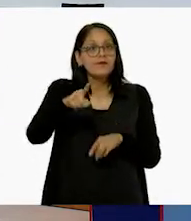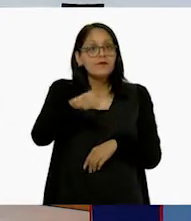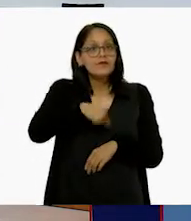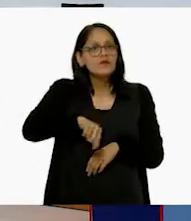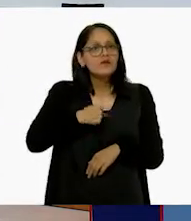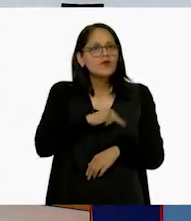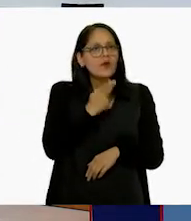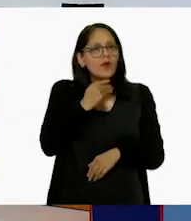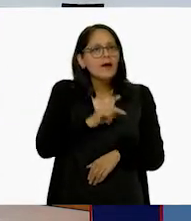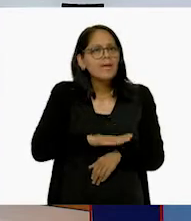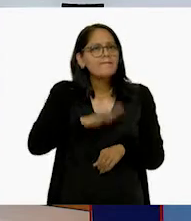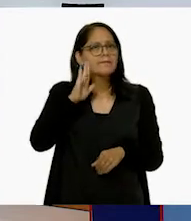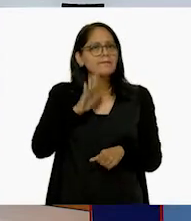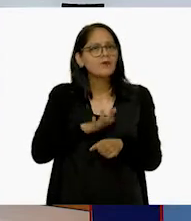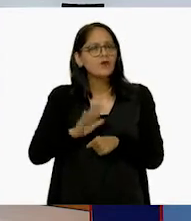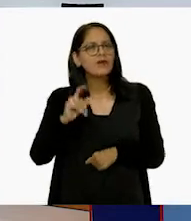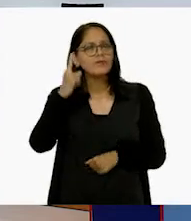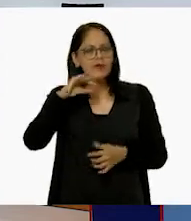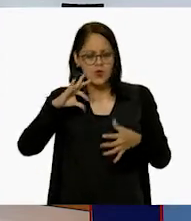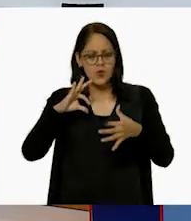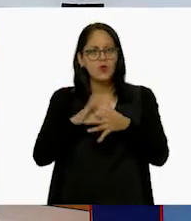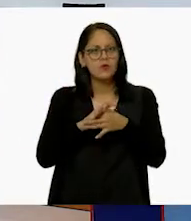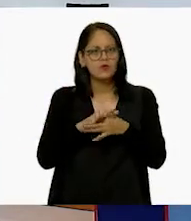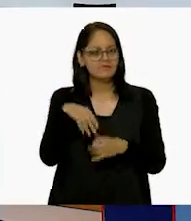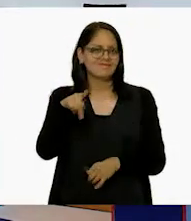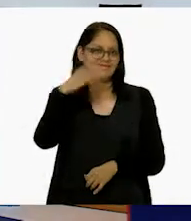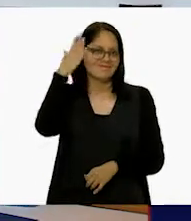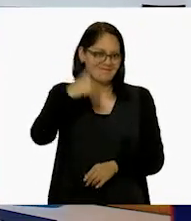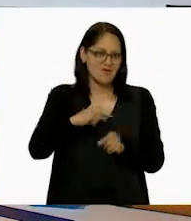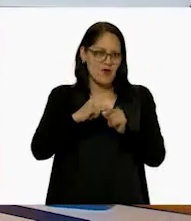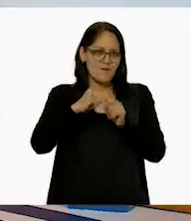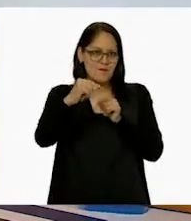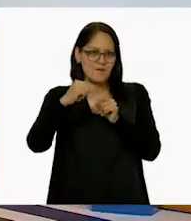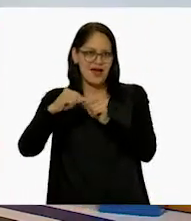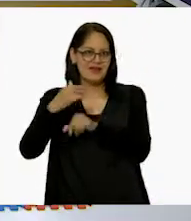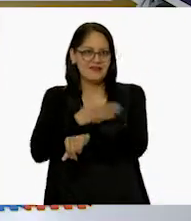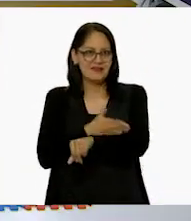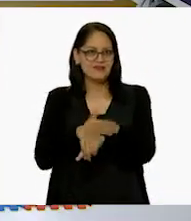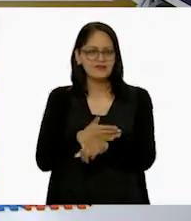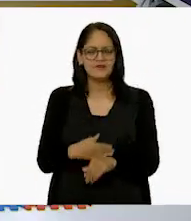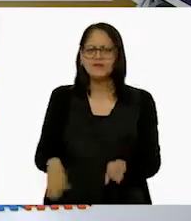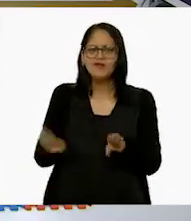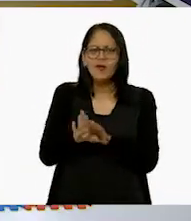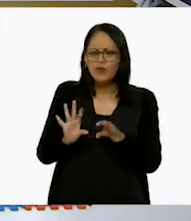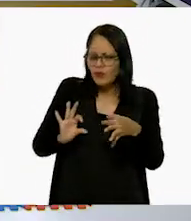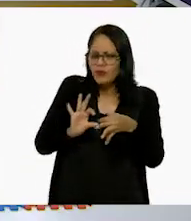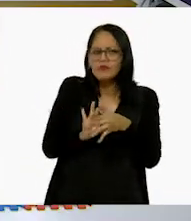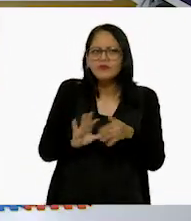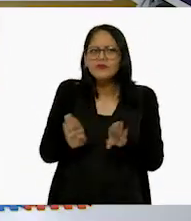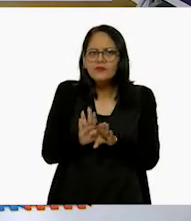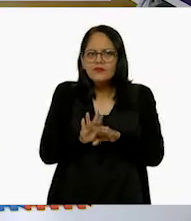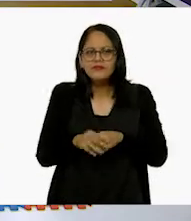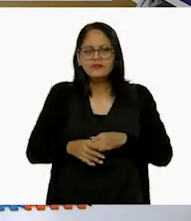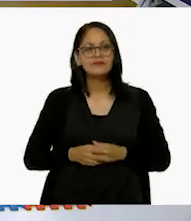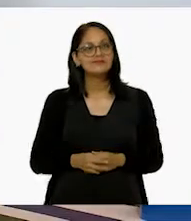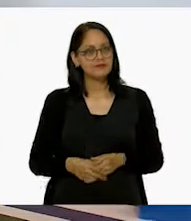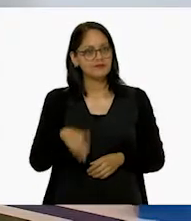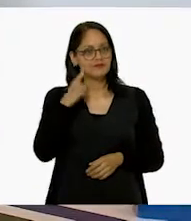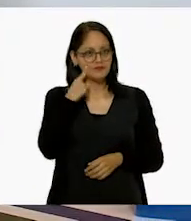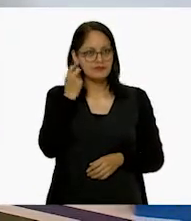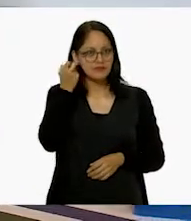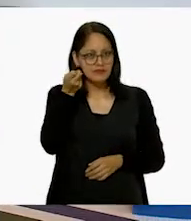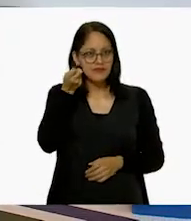algo más para unirlos porque, pues, son palitos, ¿verdad? Ajá. Sí. ¿Con qué los vamos a unir, maestra? Bueno, para